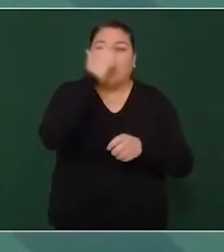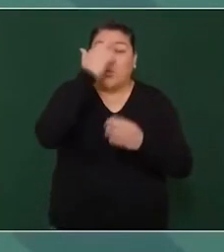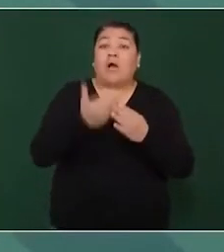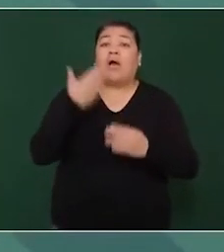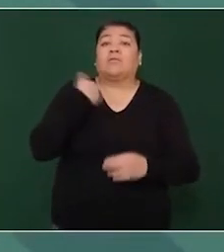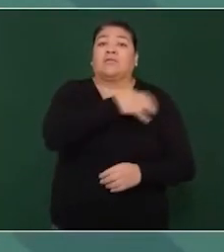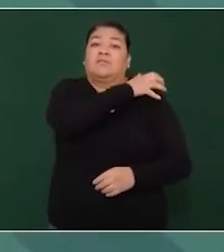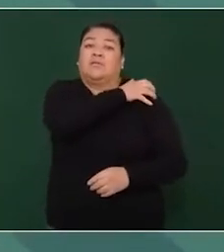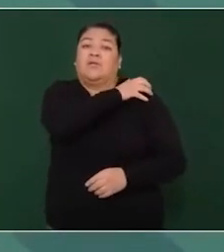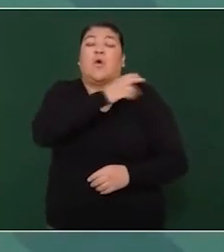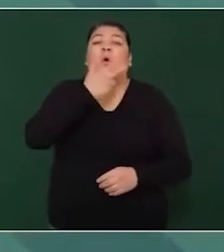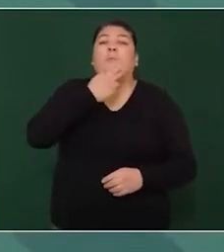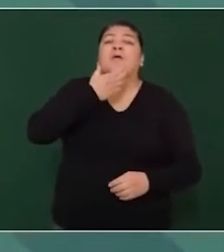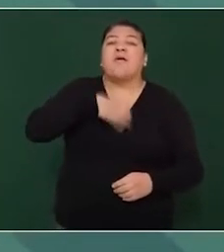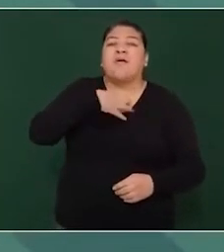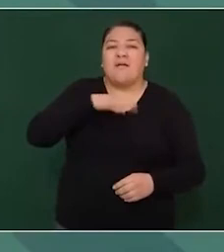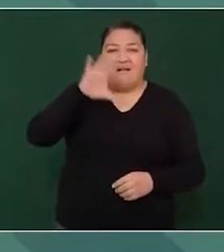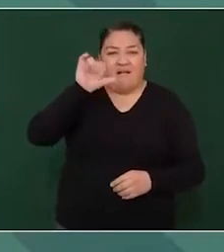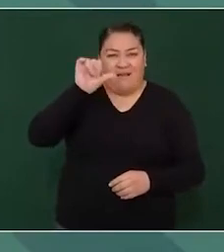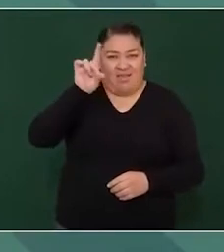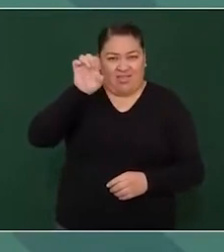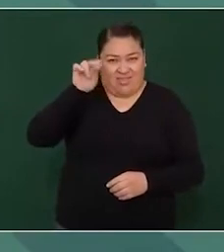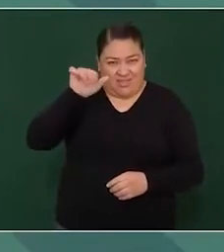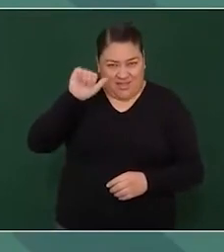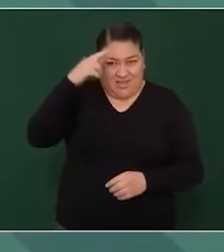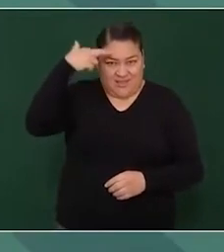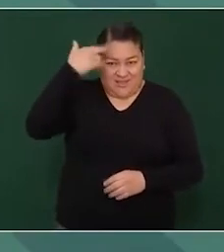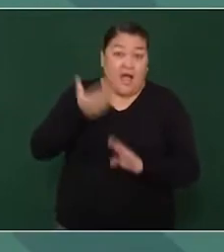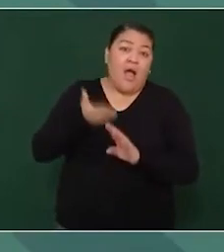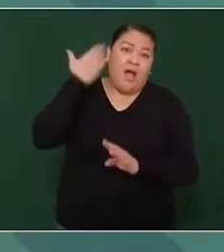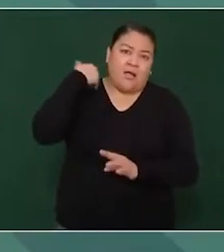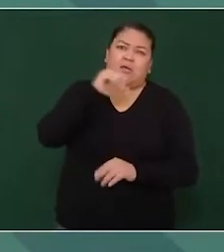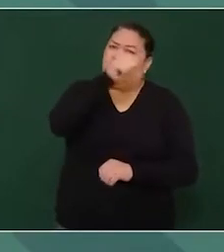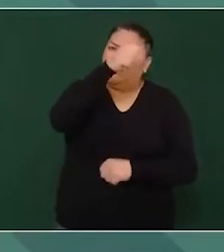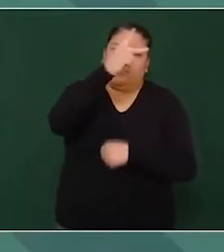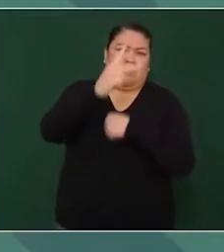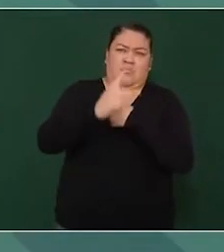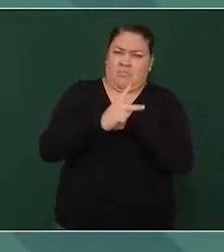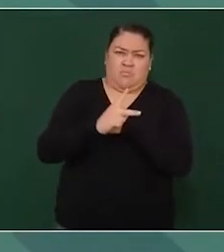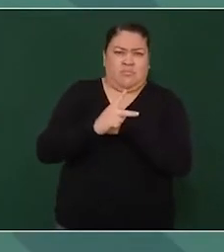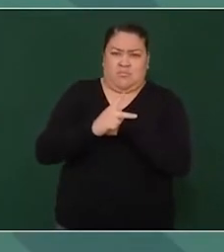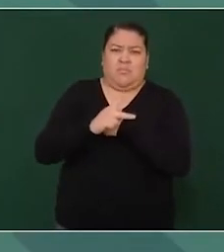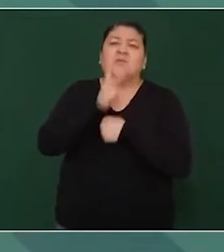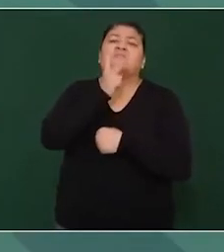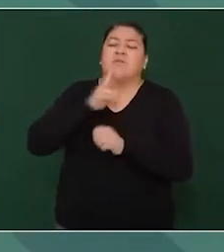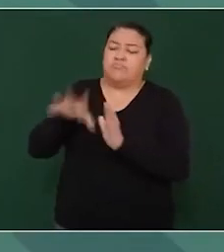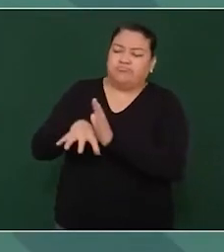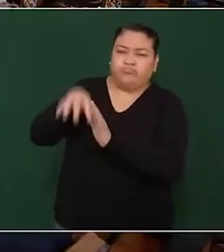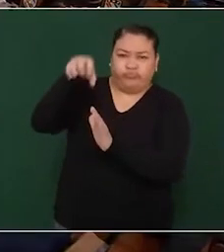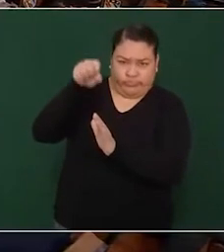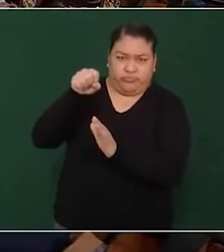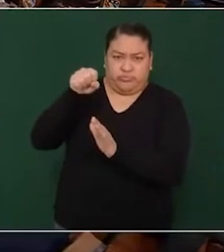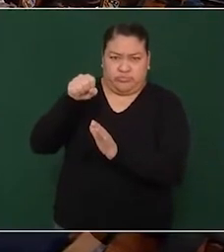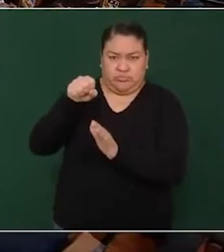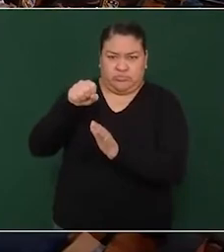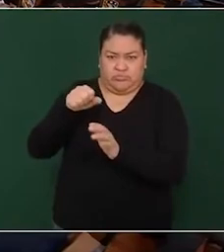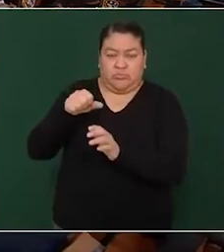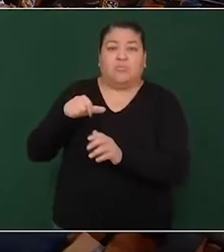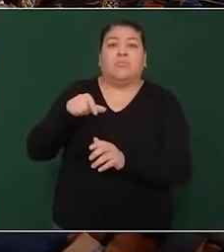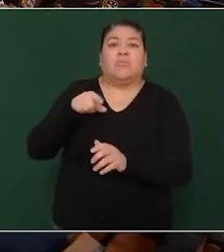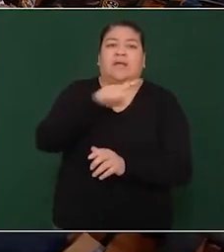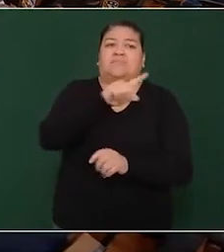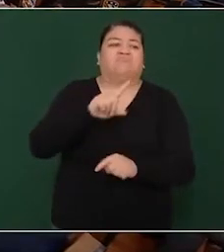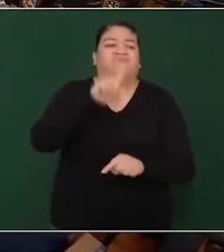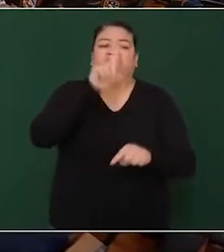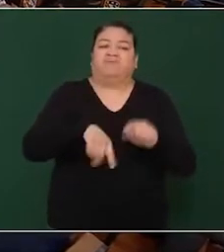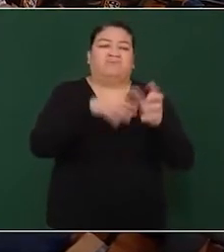petróleo que estaba en manos de extranjeros para beneficio de los mexicanos.